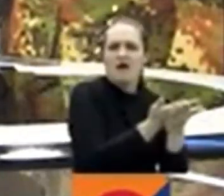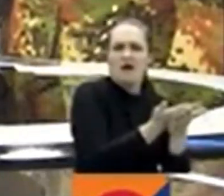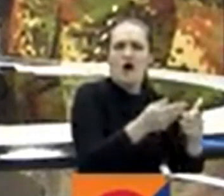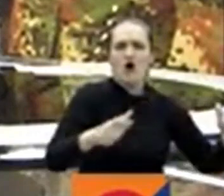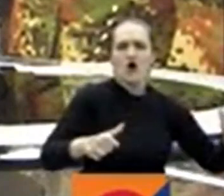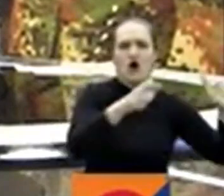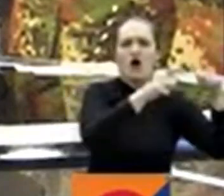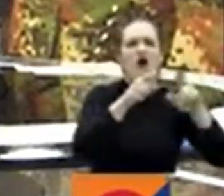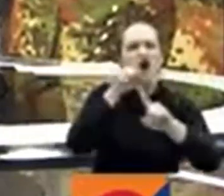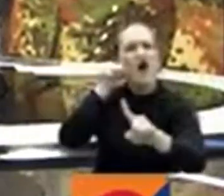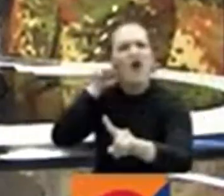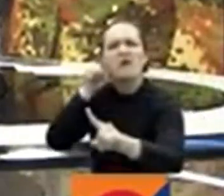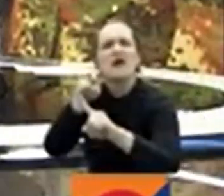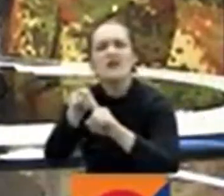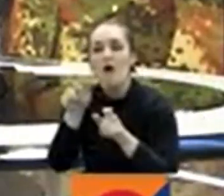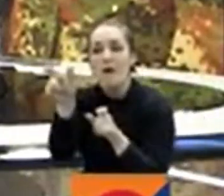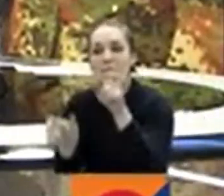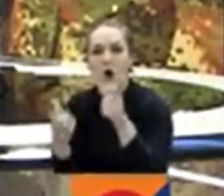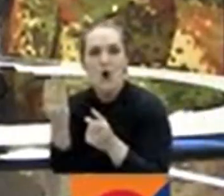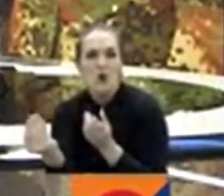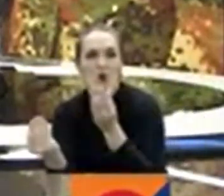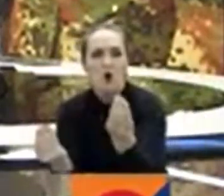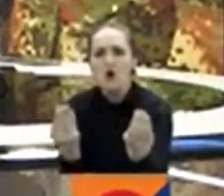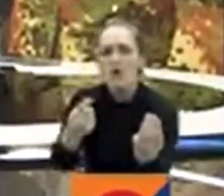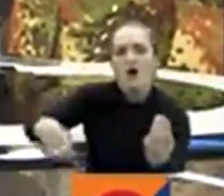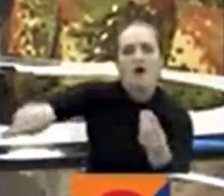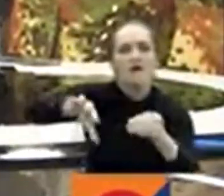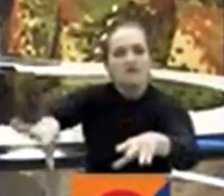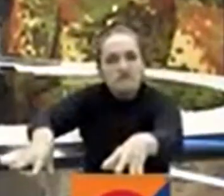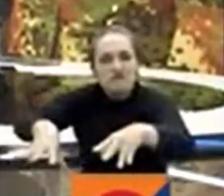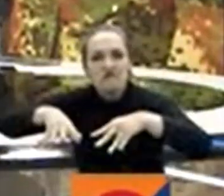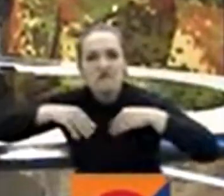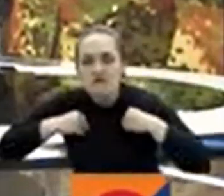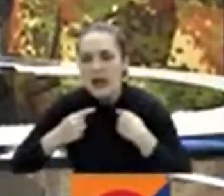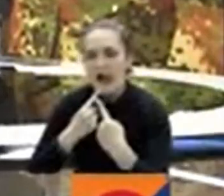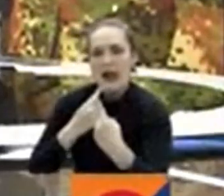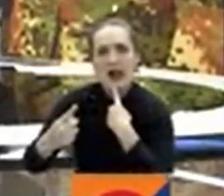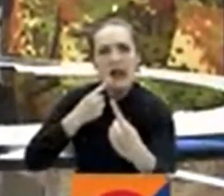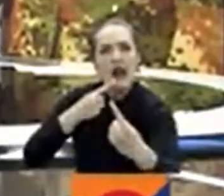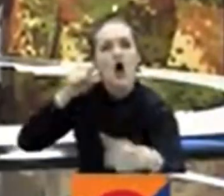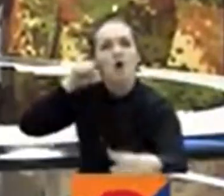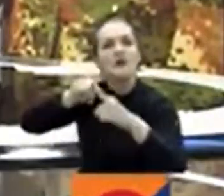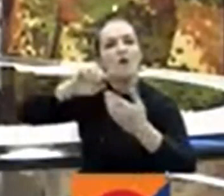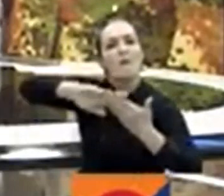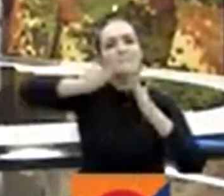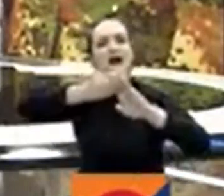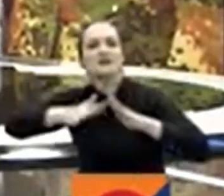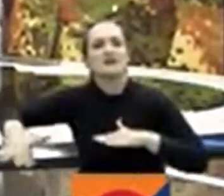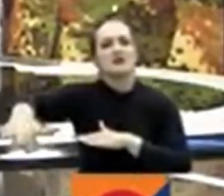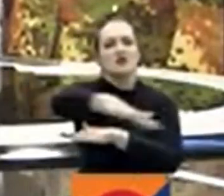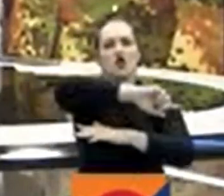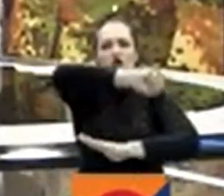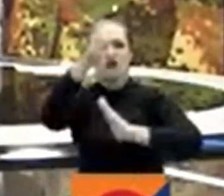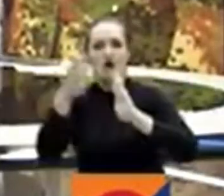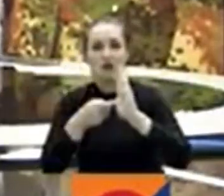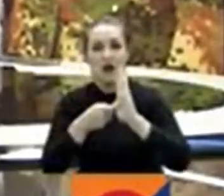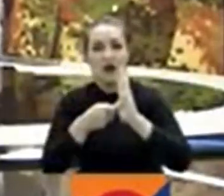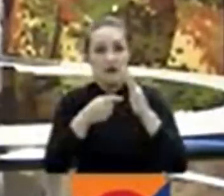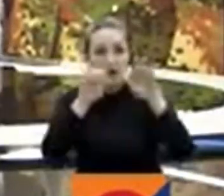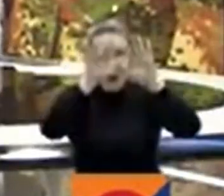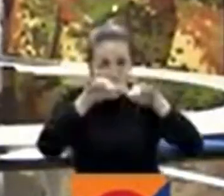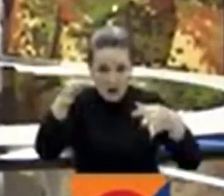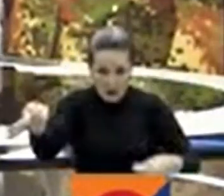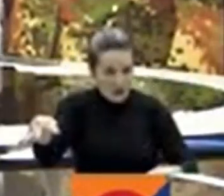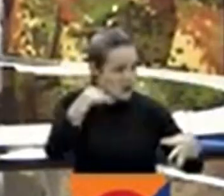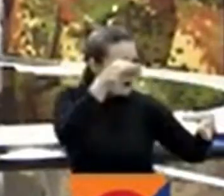dado a conocer por el gobierno nacional propuesto para cumplir la paz total del presidente Gustavo Petro. Carolina, el texto ha generado todo tipo de